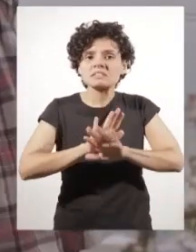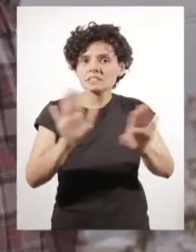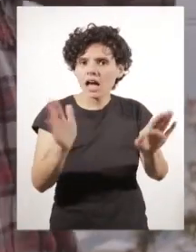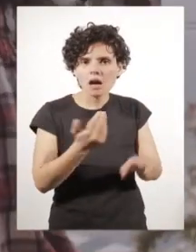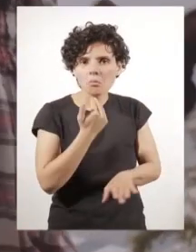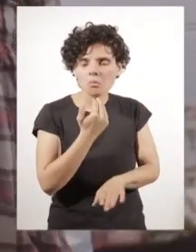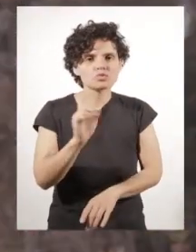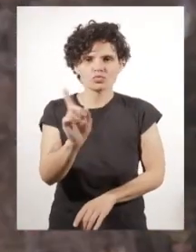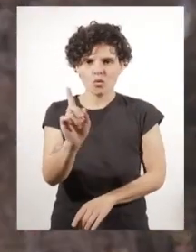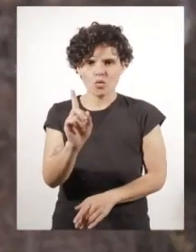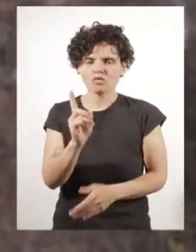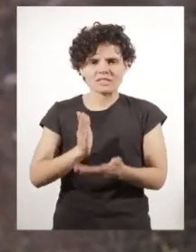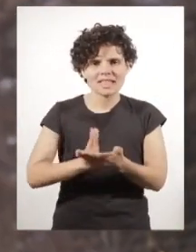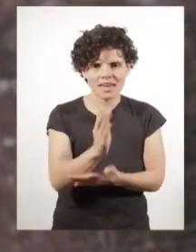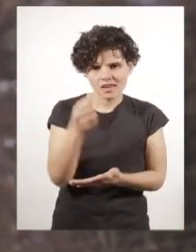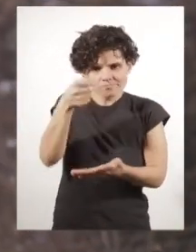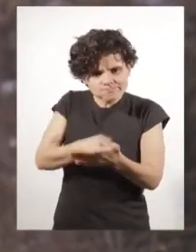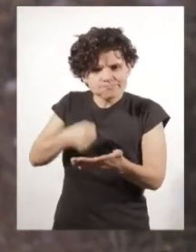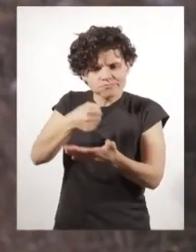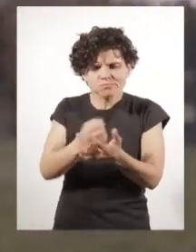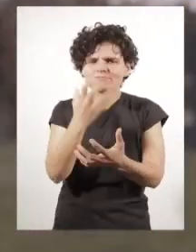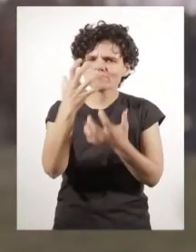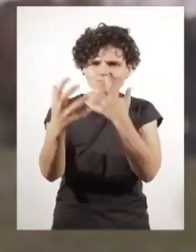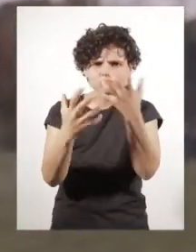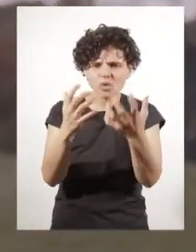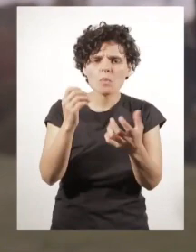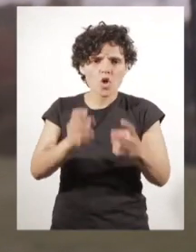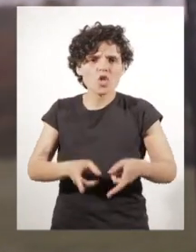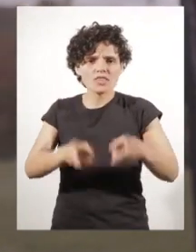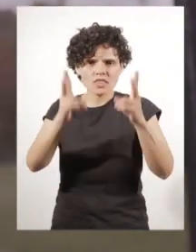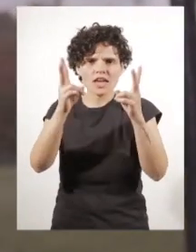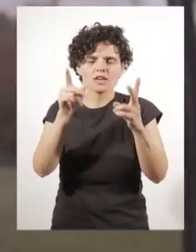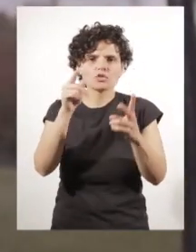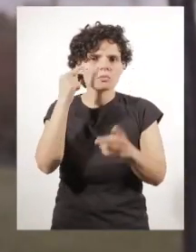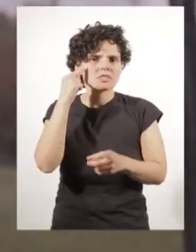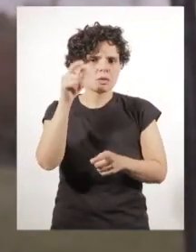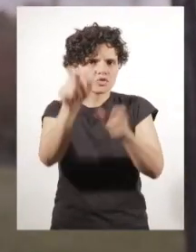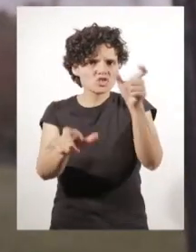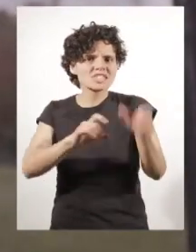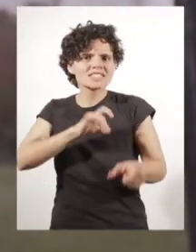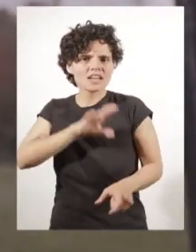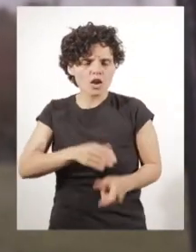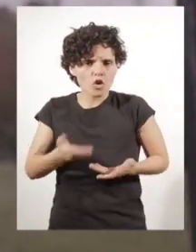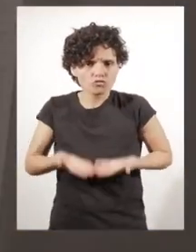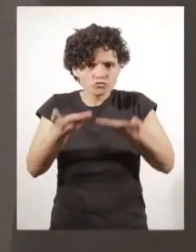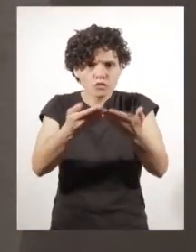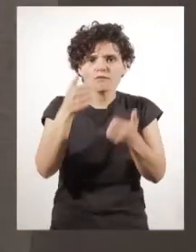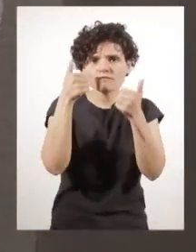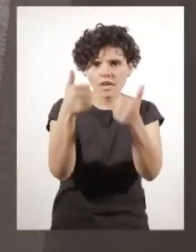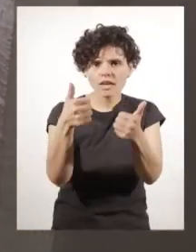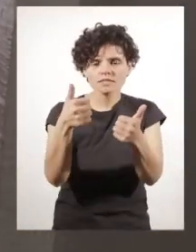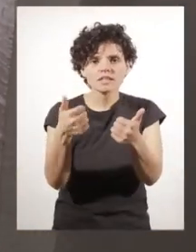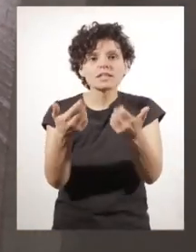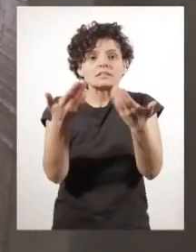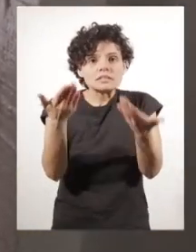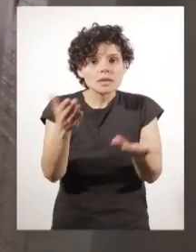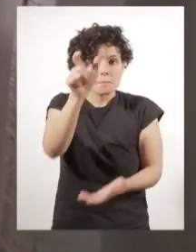Pero también no es quedarnos solos con eso. Hay que seguir levantando la voz y luchando por nuestros derechos para que cada chileno esté bien.